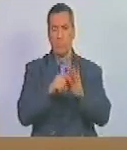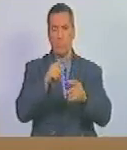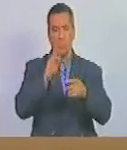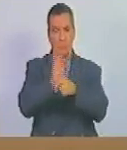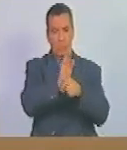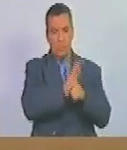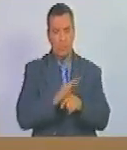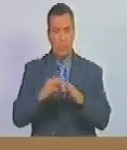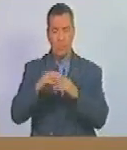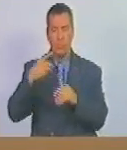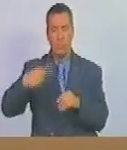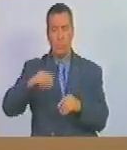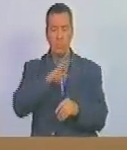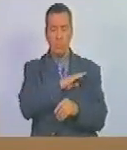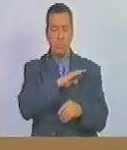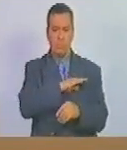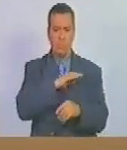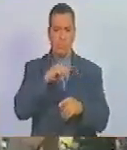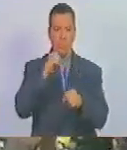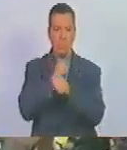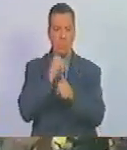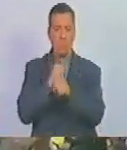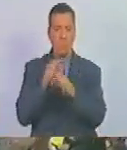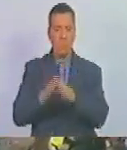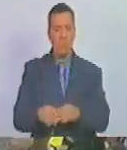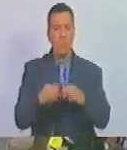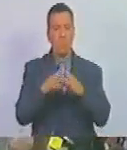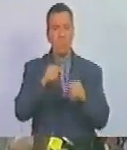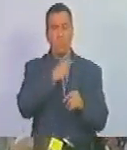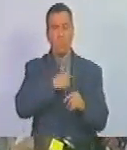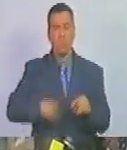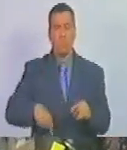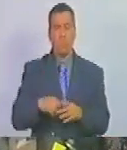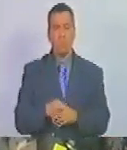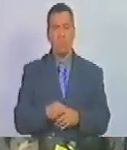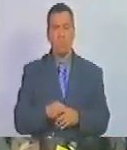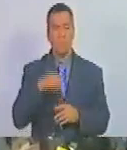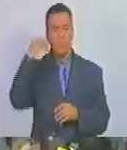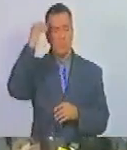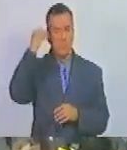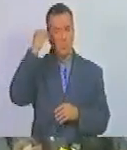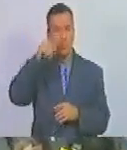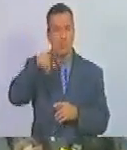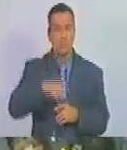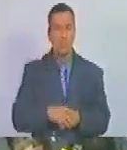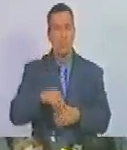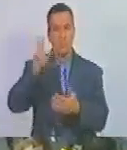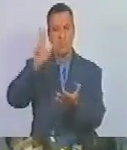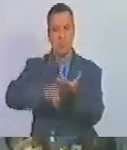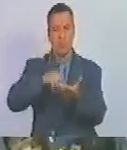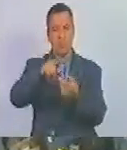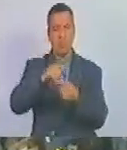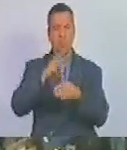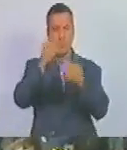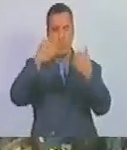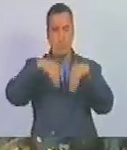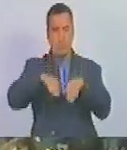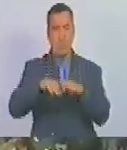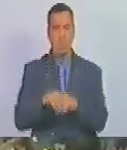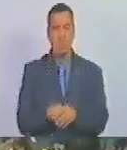defensa de sus derechos laborales en consideración aprobado siguiente